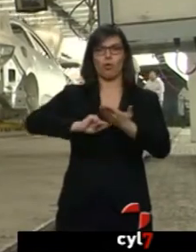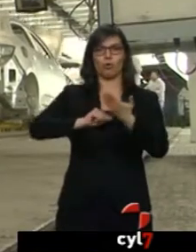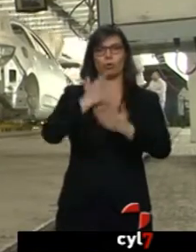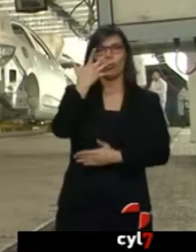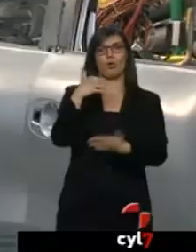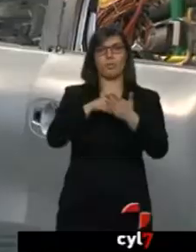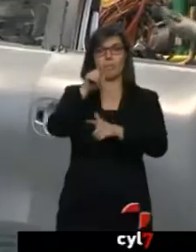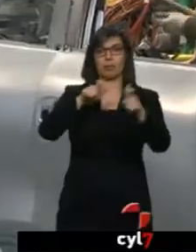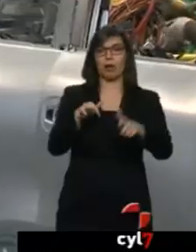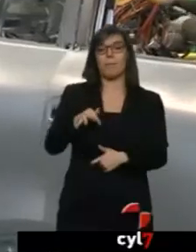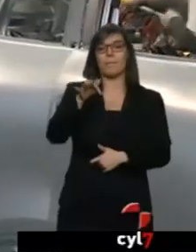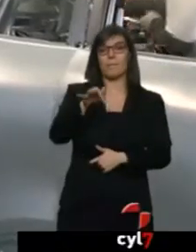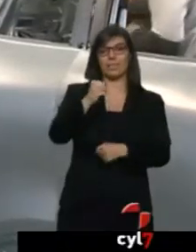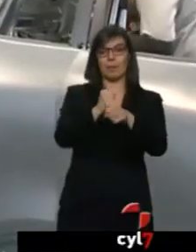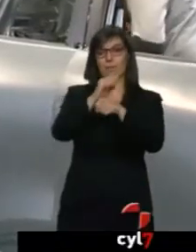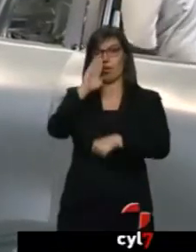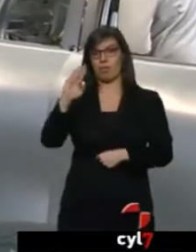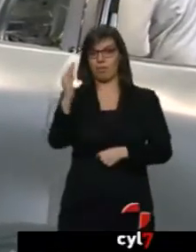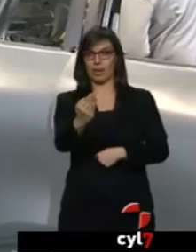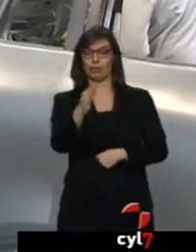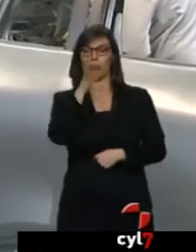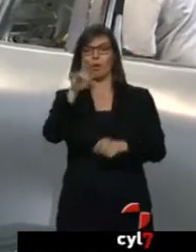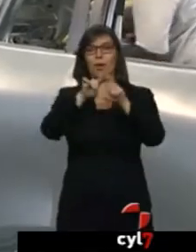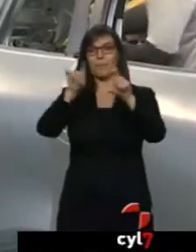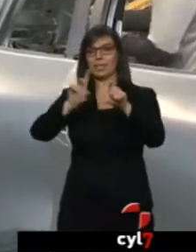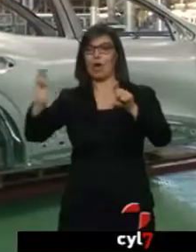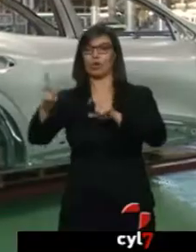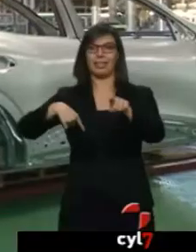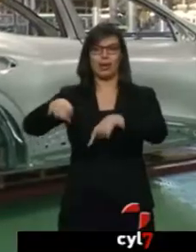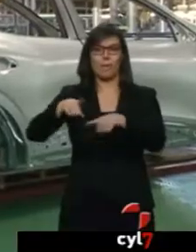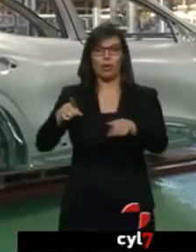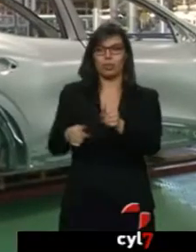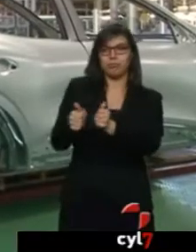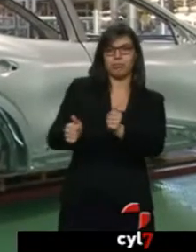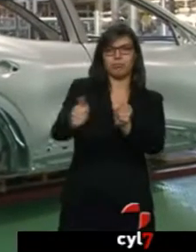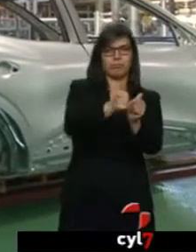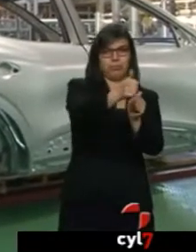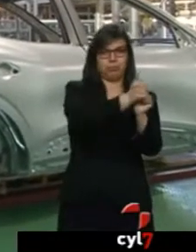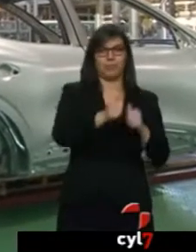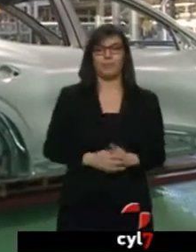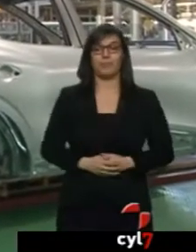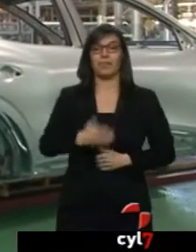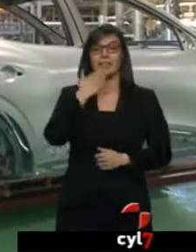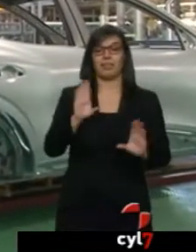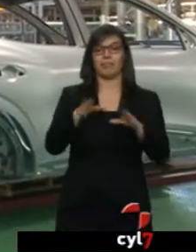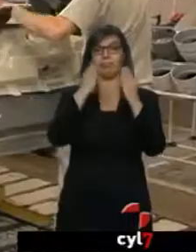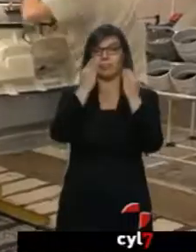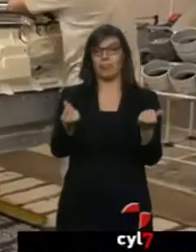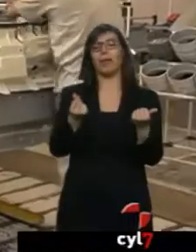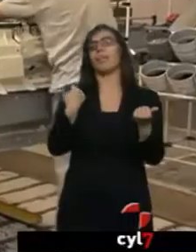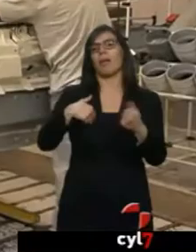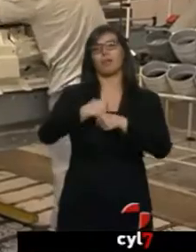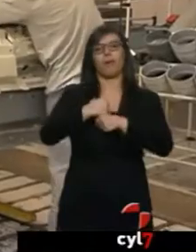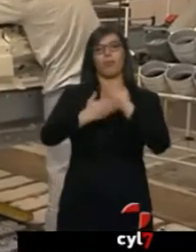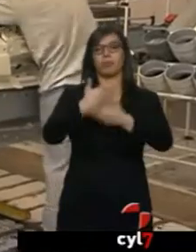sumar el empleo indirecto... ...que su actividad genera en empresas de transporte y auxiliares. Con su desaparición, la normalidad volverá a la planta... ...con tres turnos de